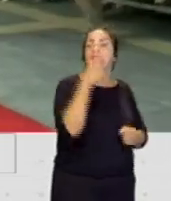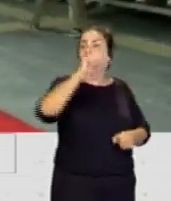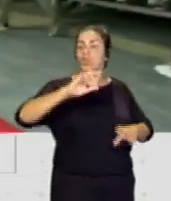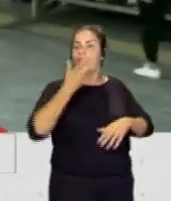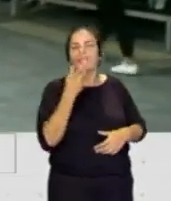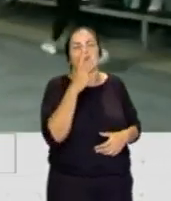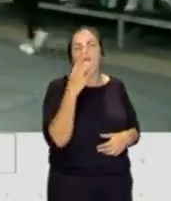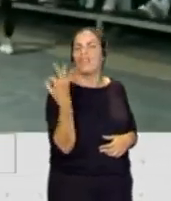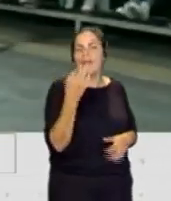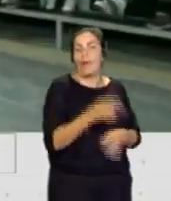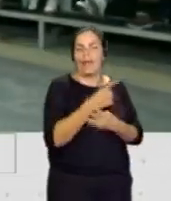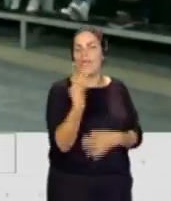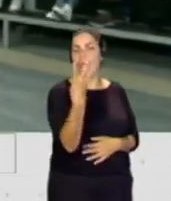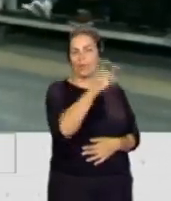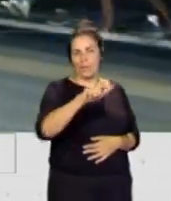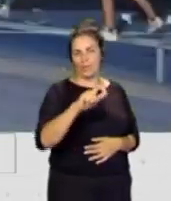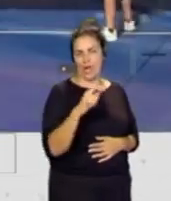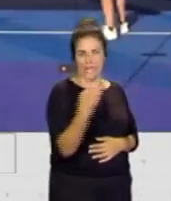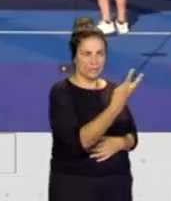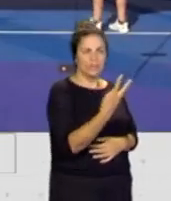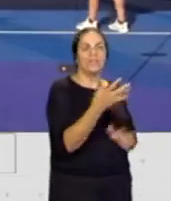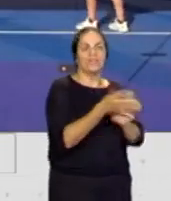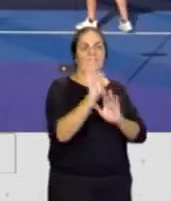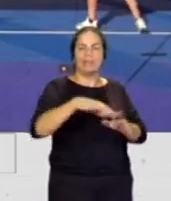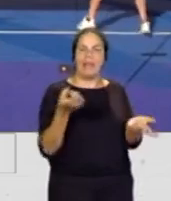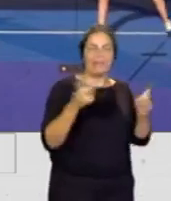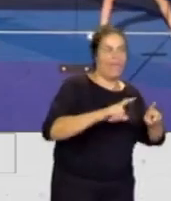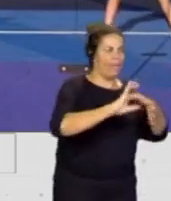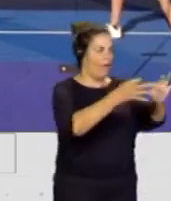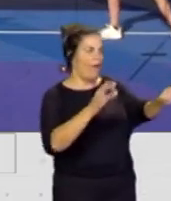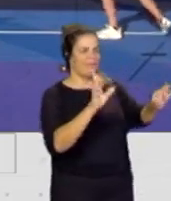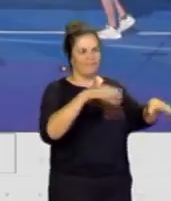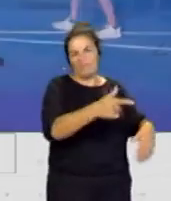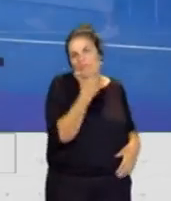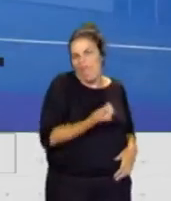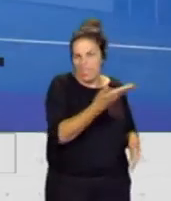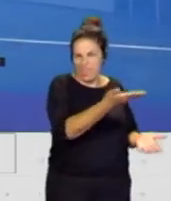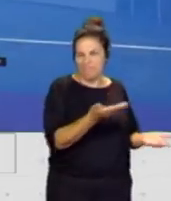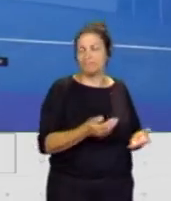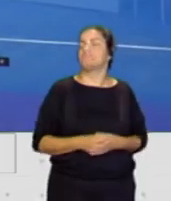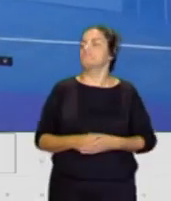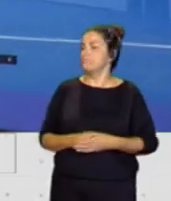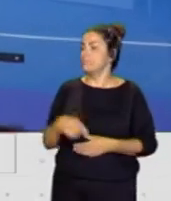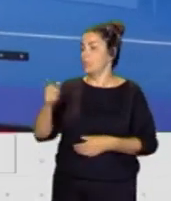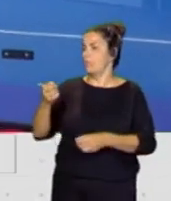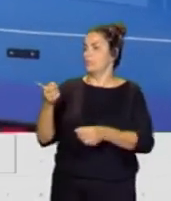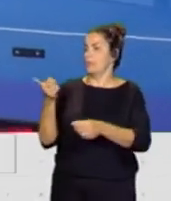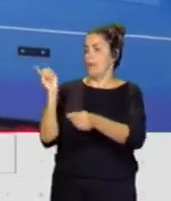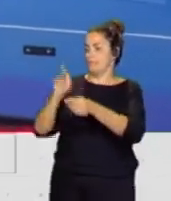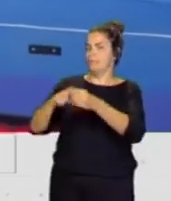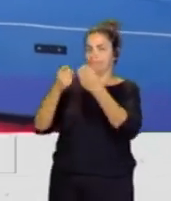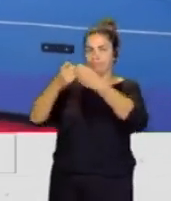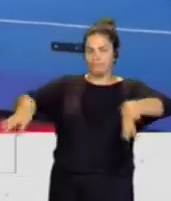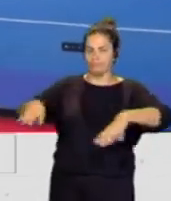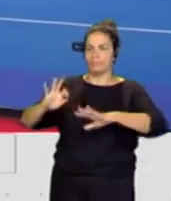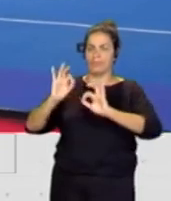ya te reúnes y demás, y yo creo que esa es la parte más fácil. Como miembro del organirama, de